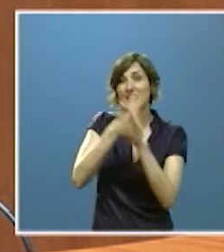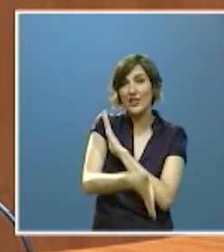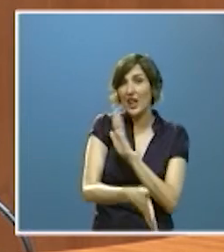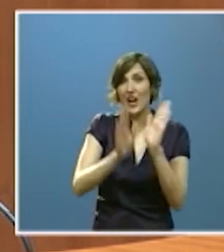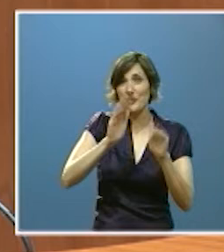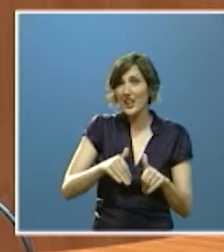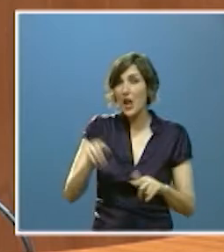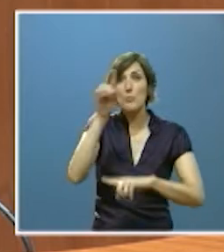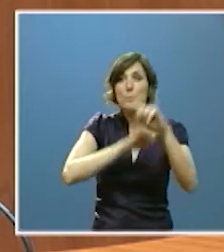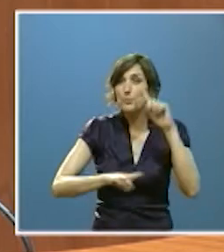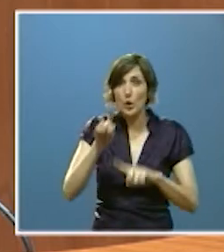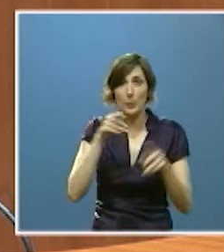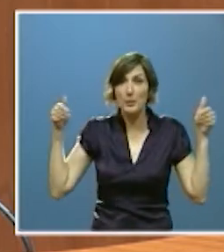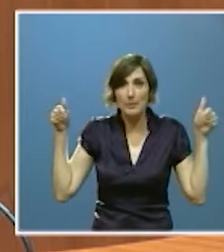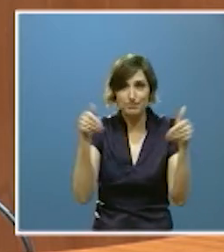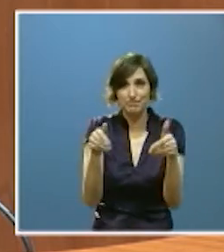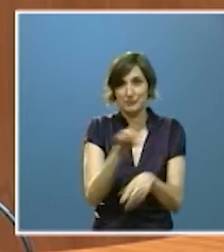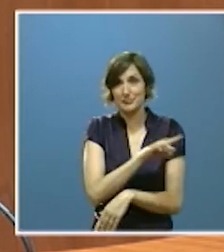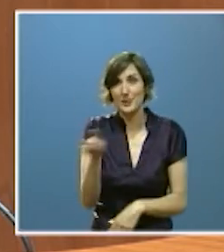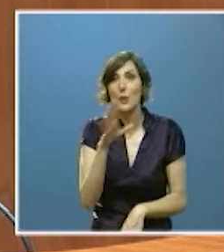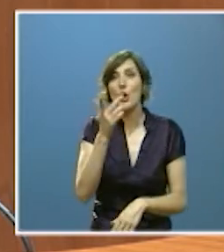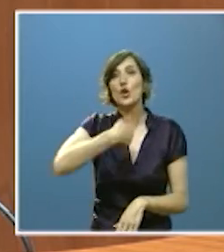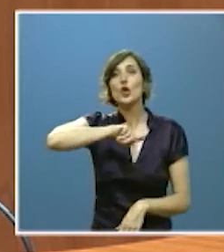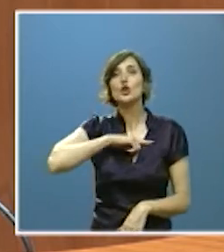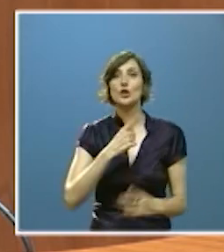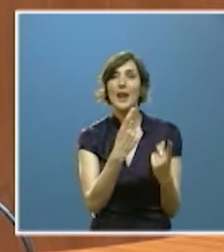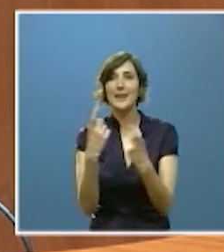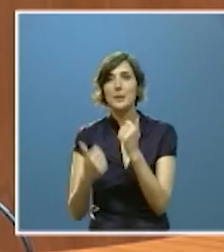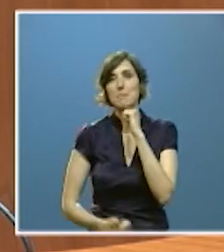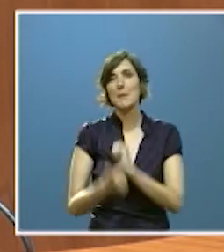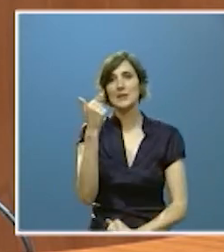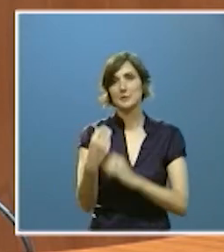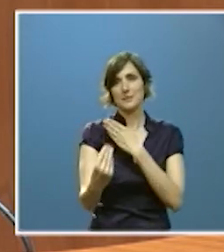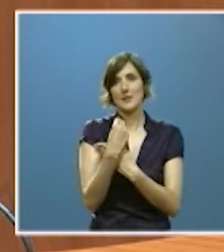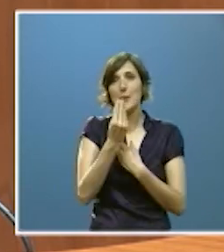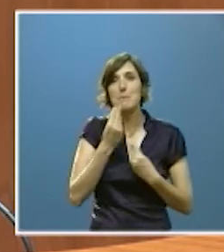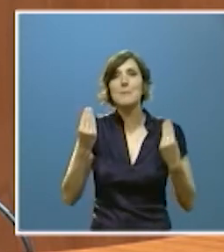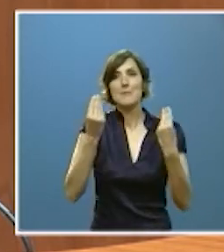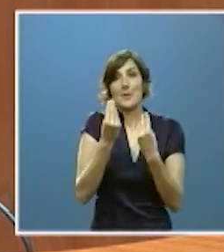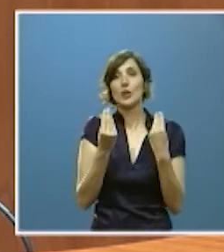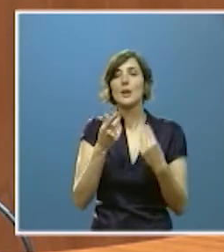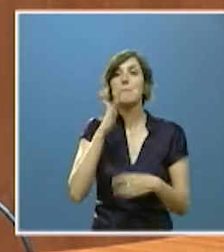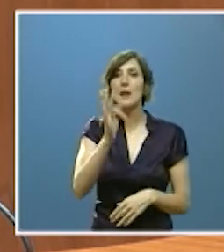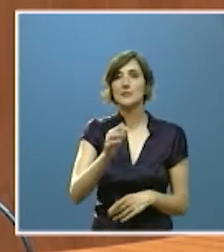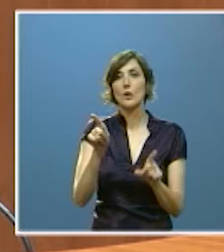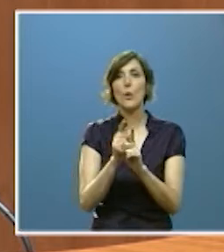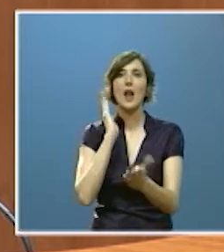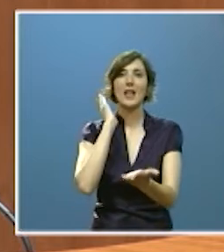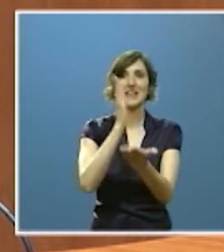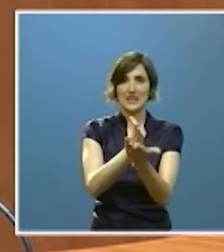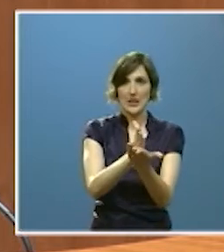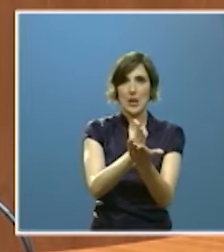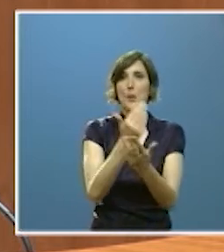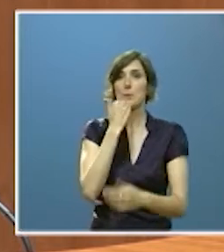de la necesidad que todos tenemos de contar con más y mejor financiación sino que penaliza a quienes como